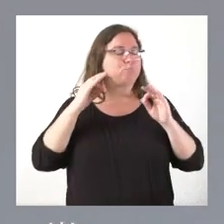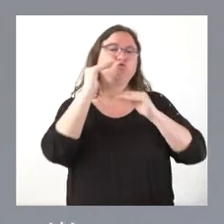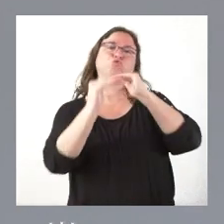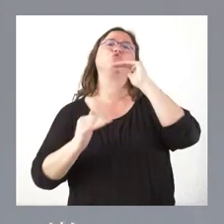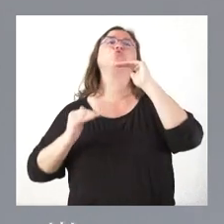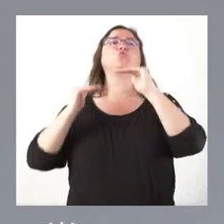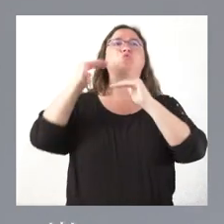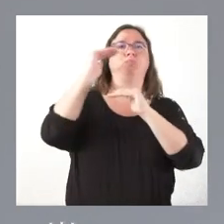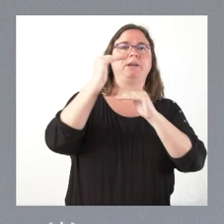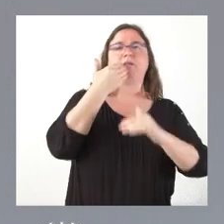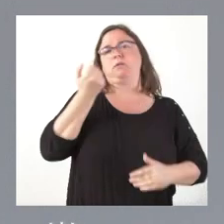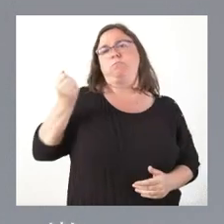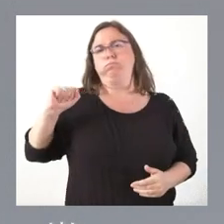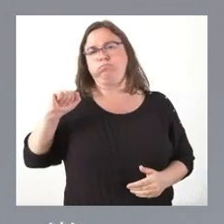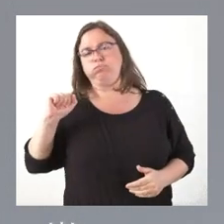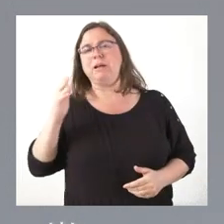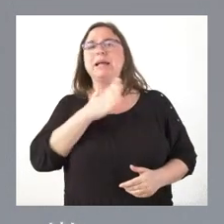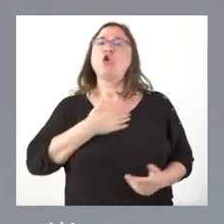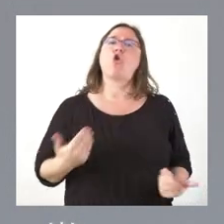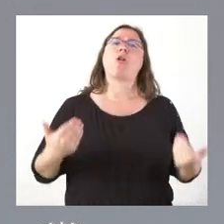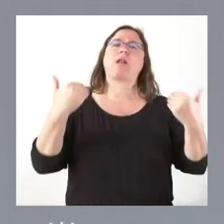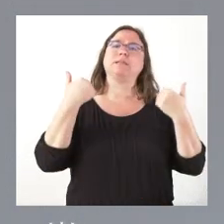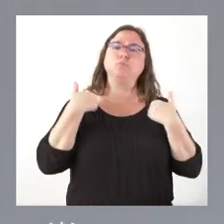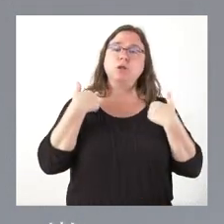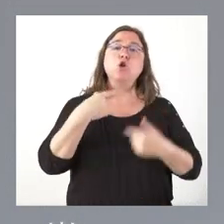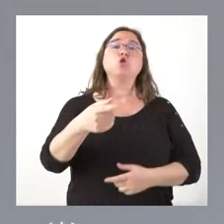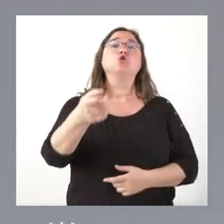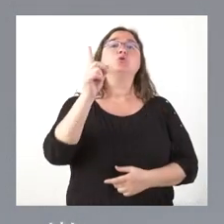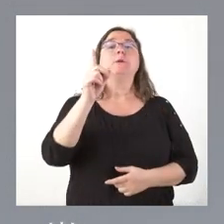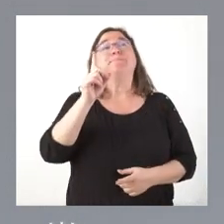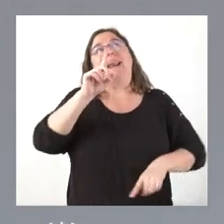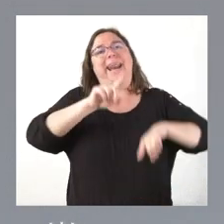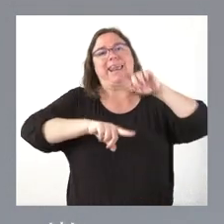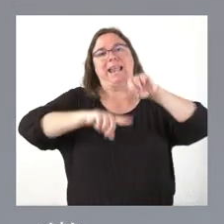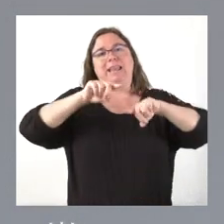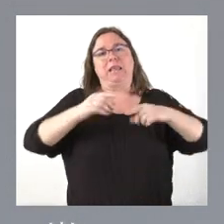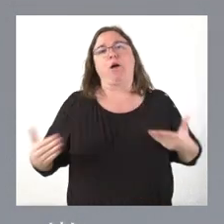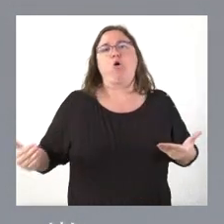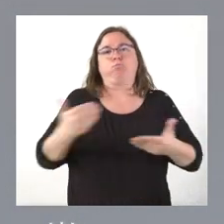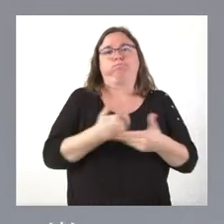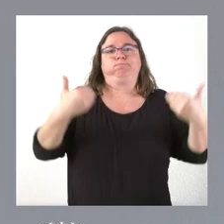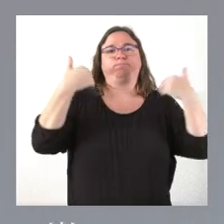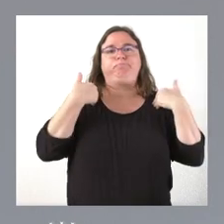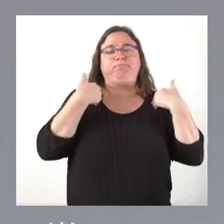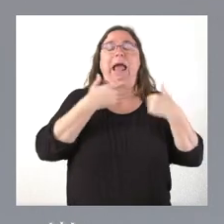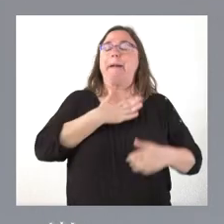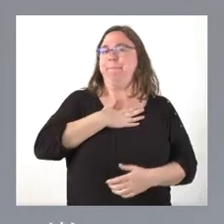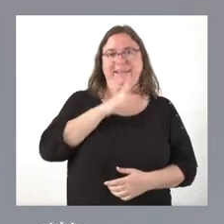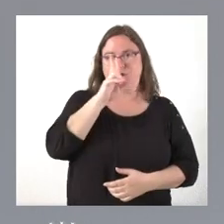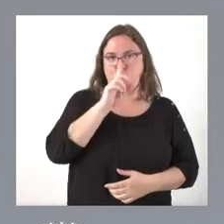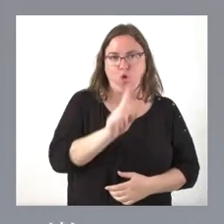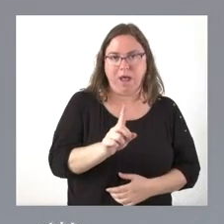corregirlos. Nuestra responsabilidad es solo relativa. Para mí eso no me sirve de